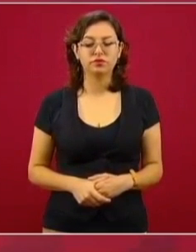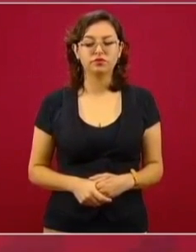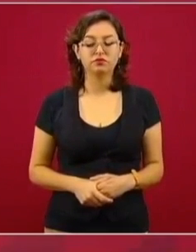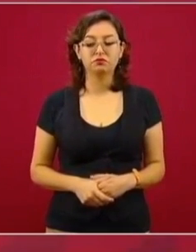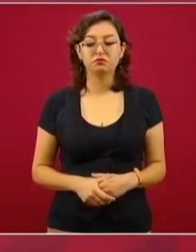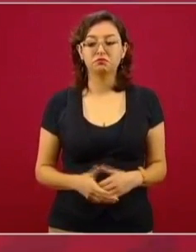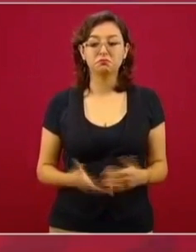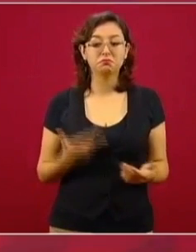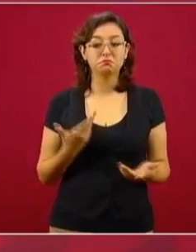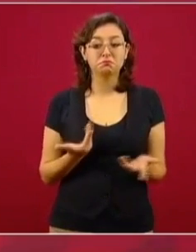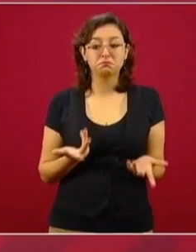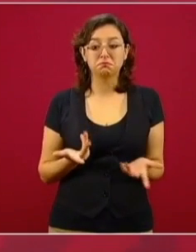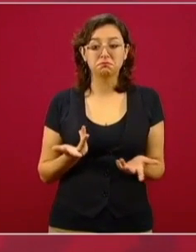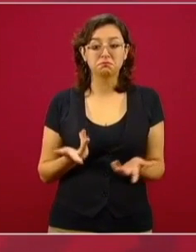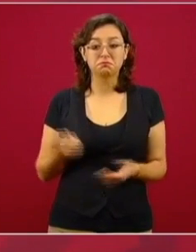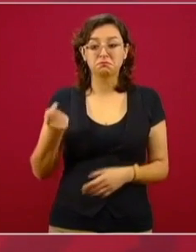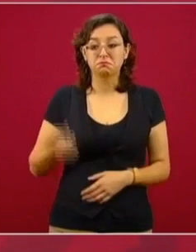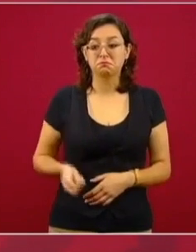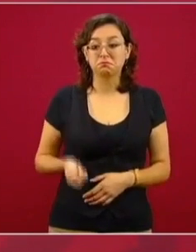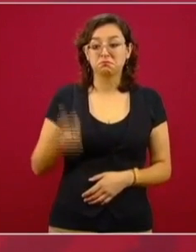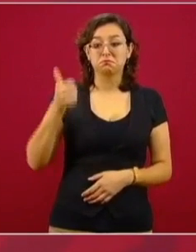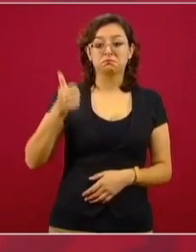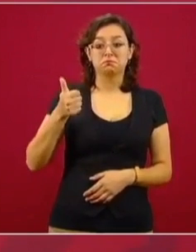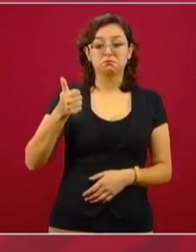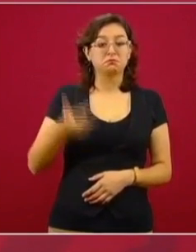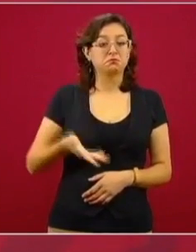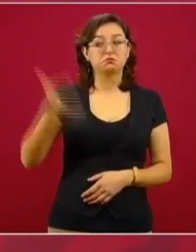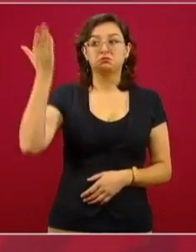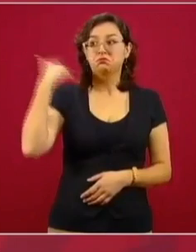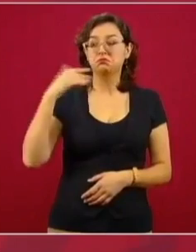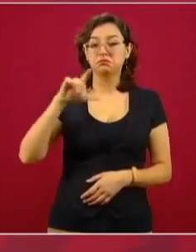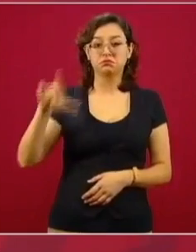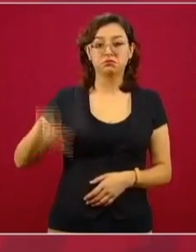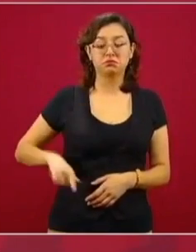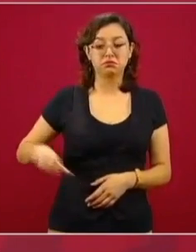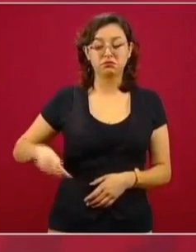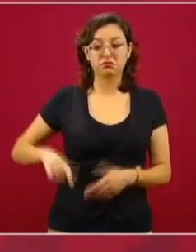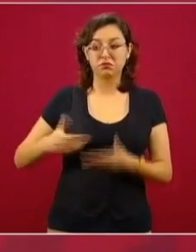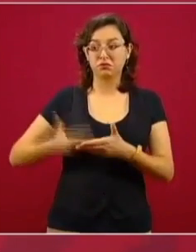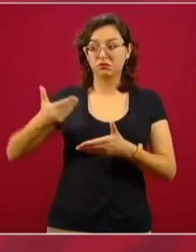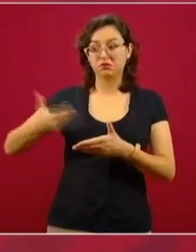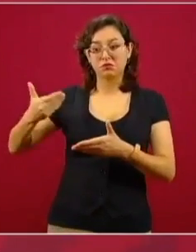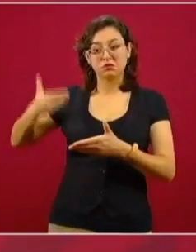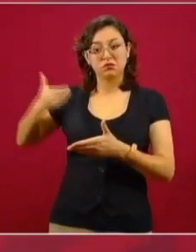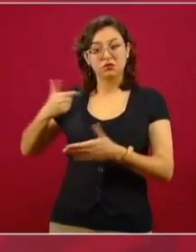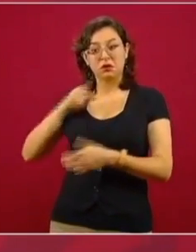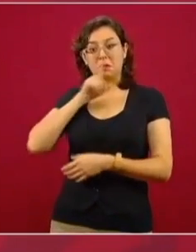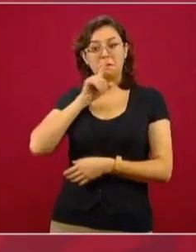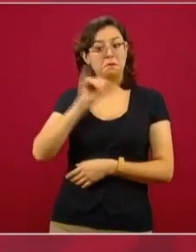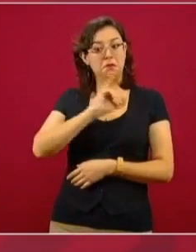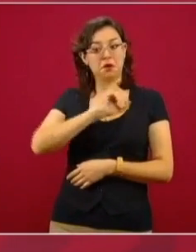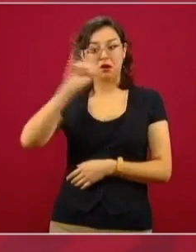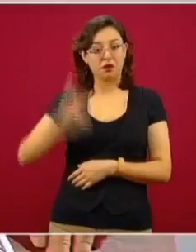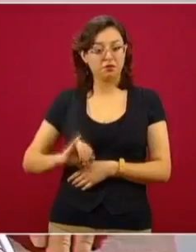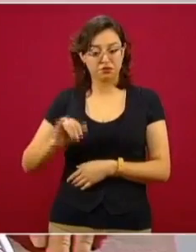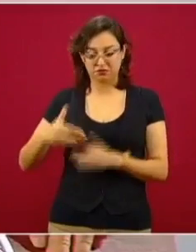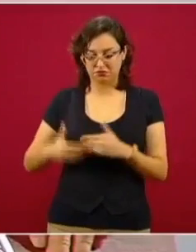registrado en gobiernos anteriores tiene también